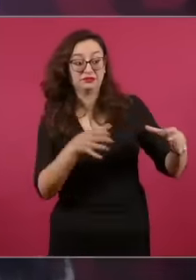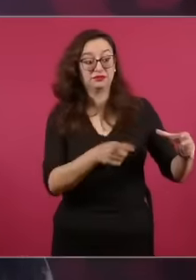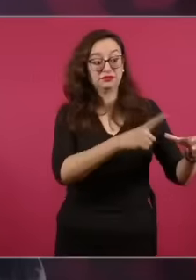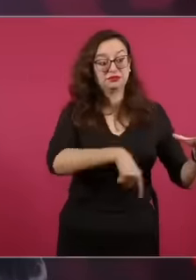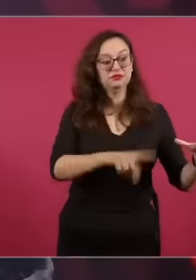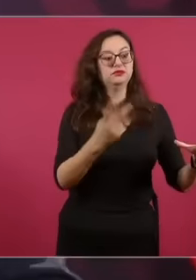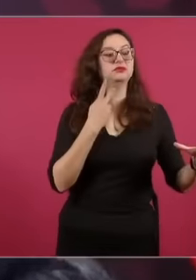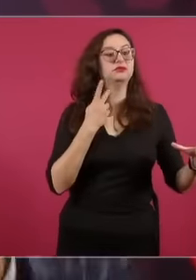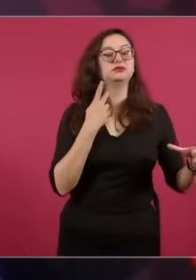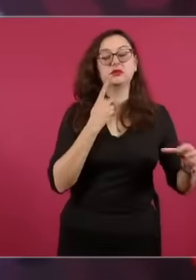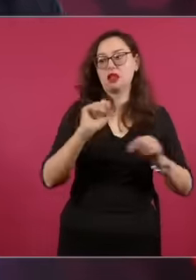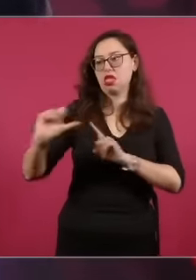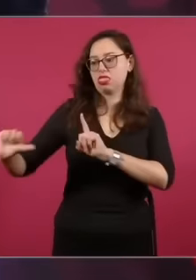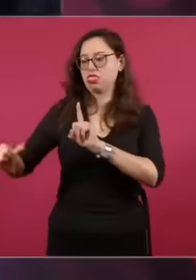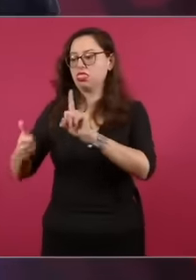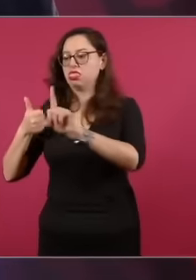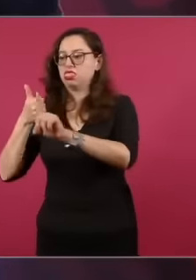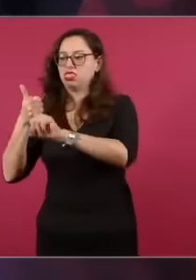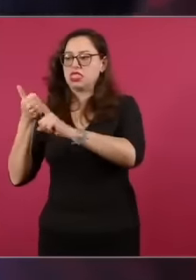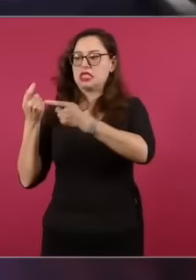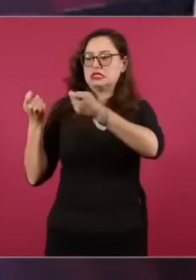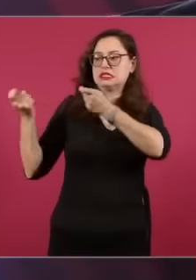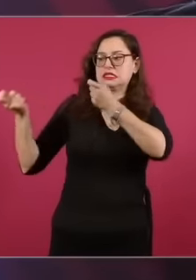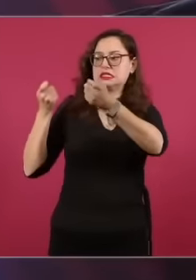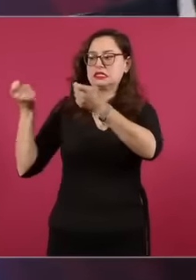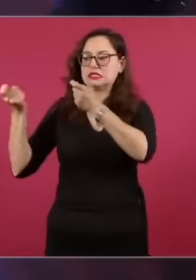de los partidos